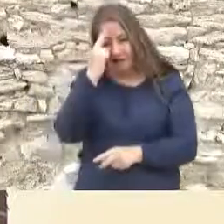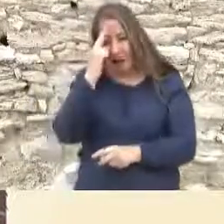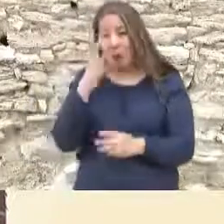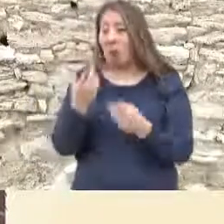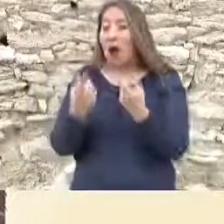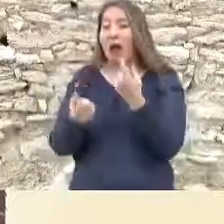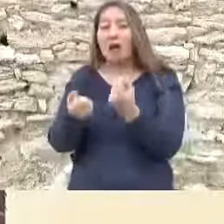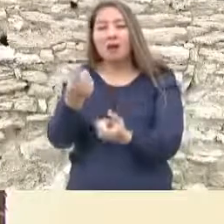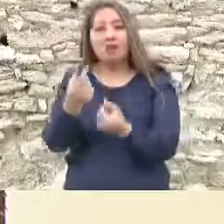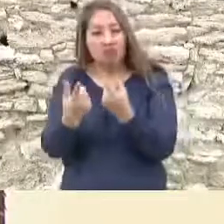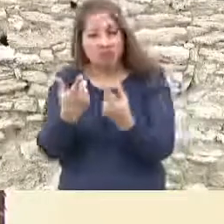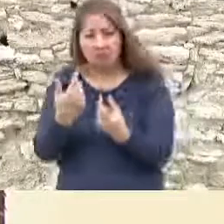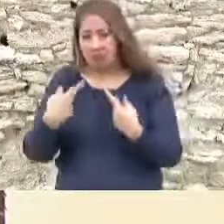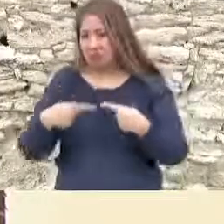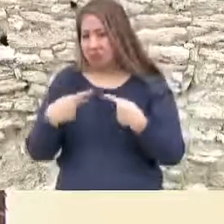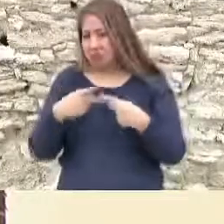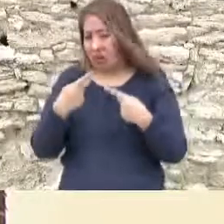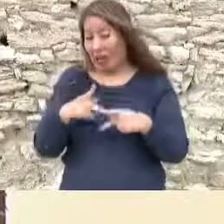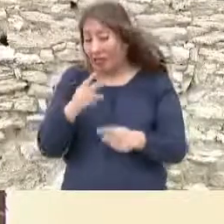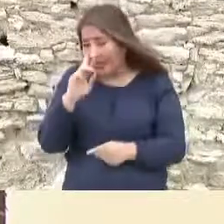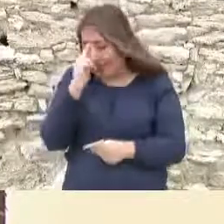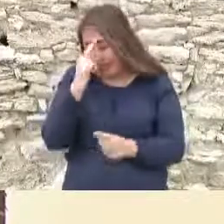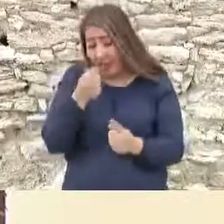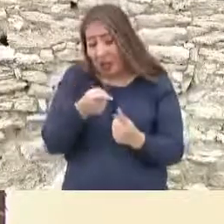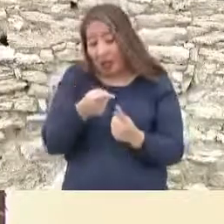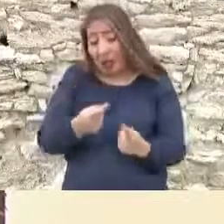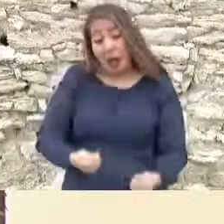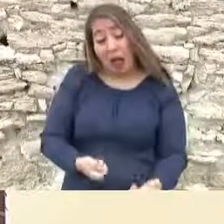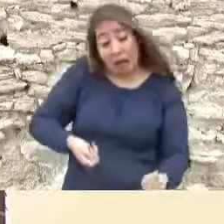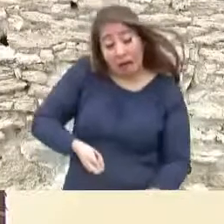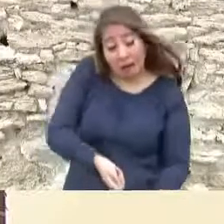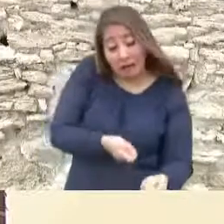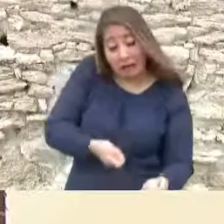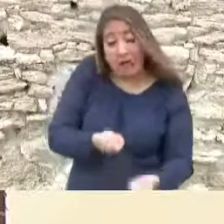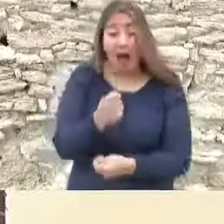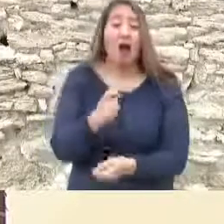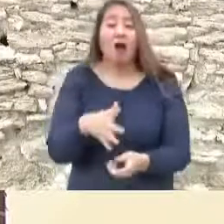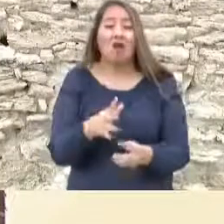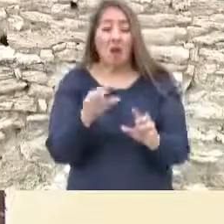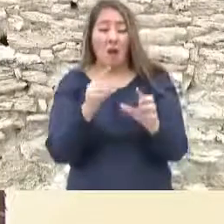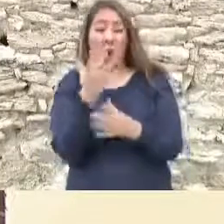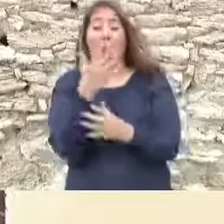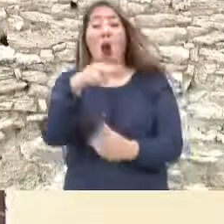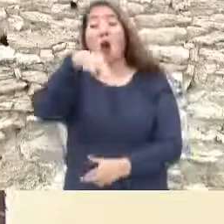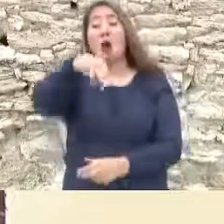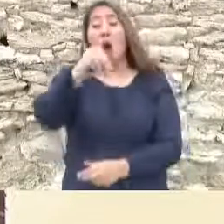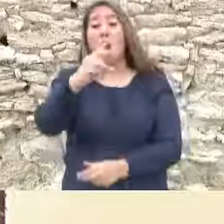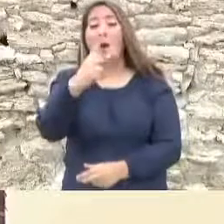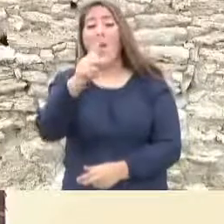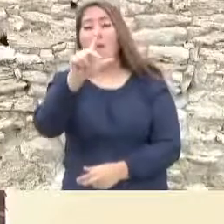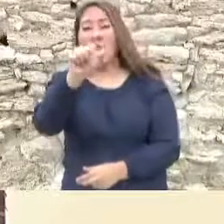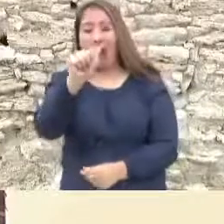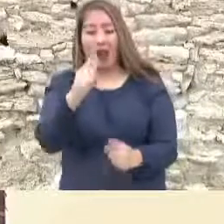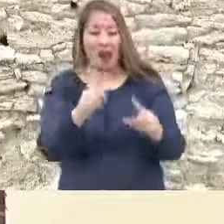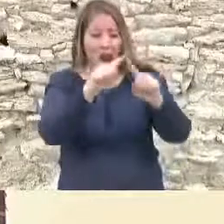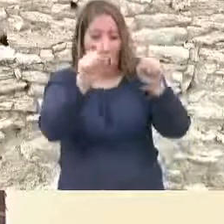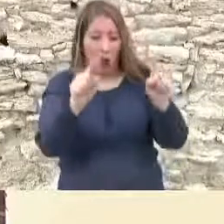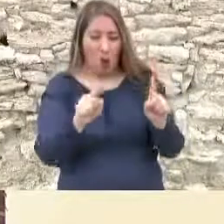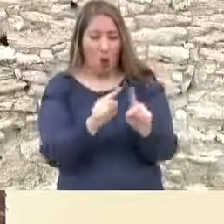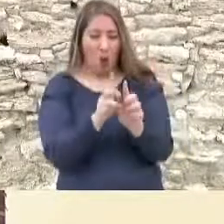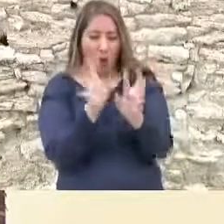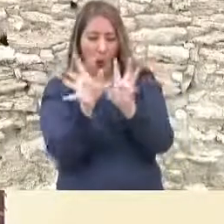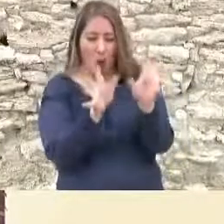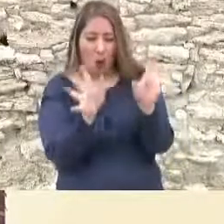de varios agricultores para comenzar a sembrar nopal, que necesita solo una décima parte del agua de la que requiere la